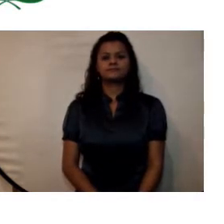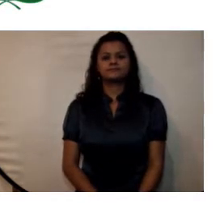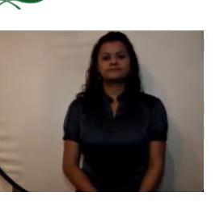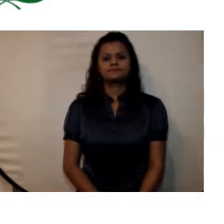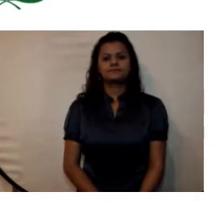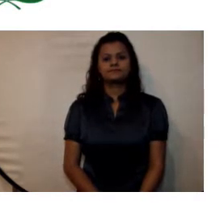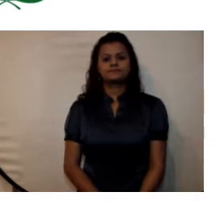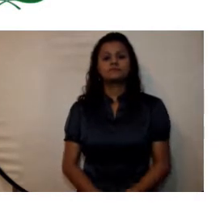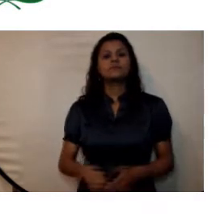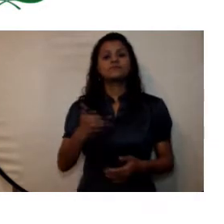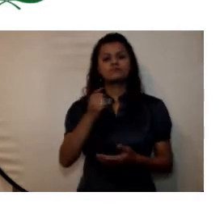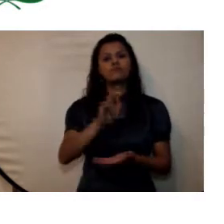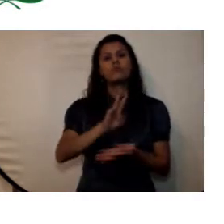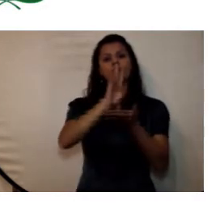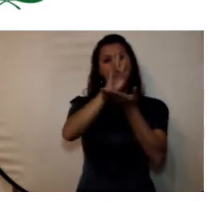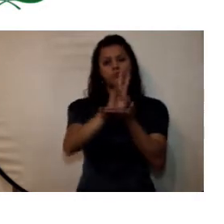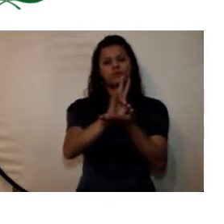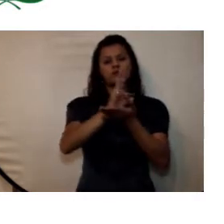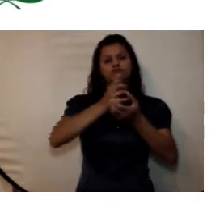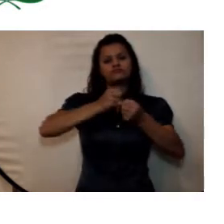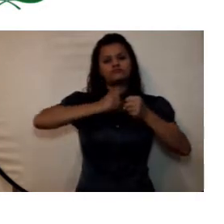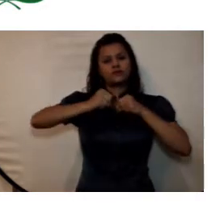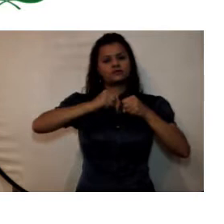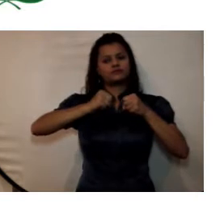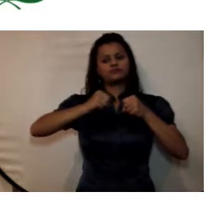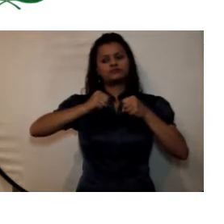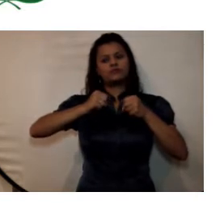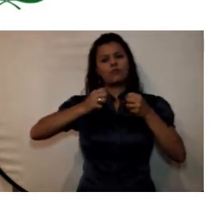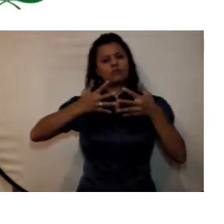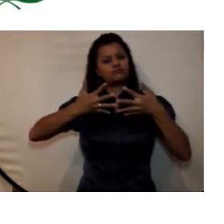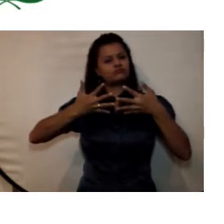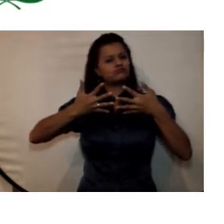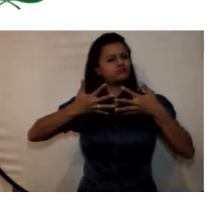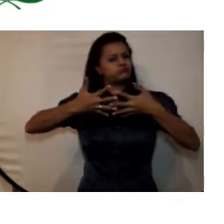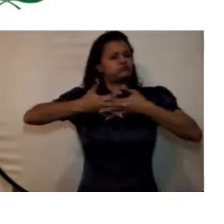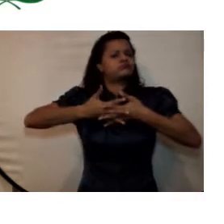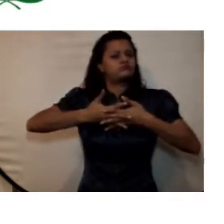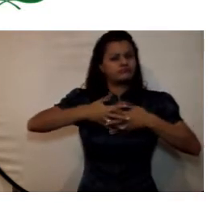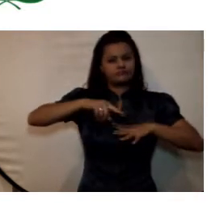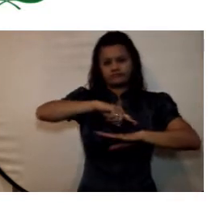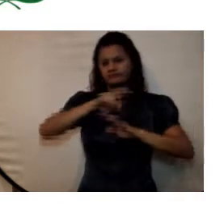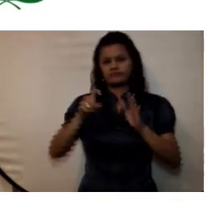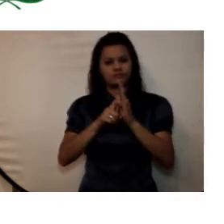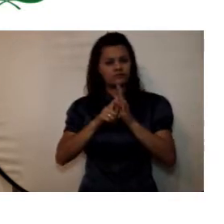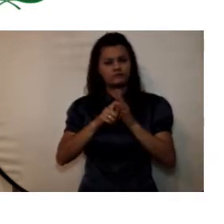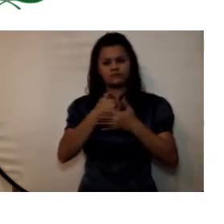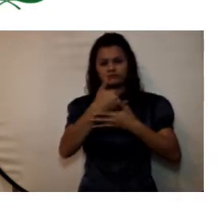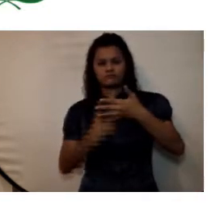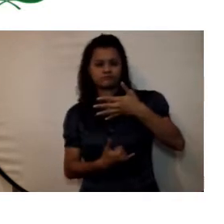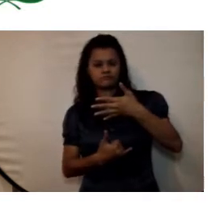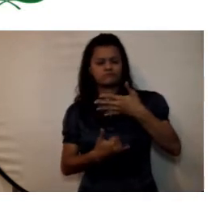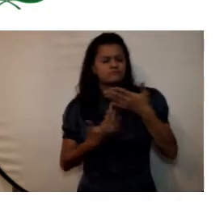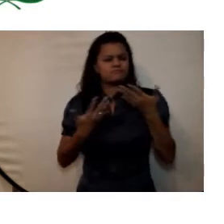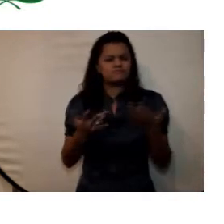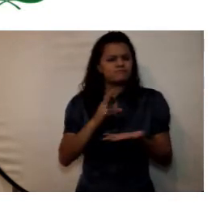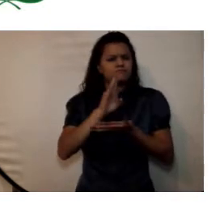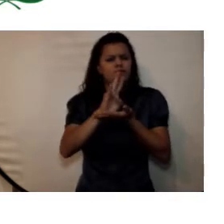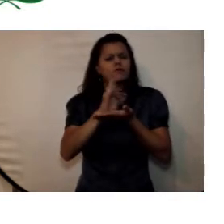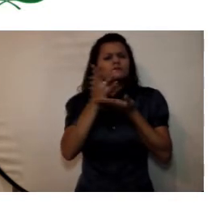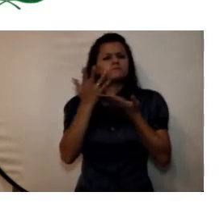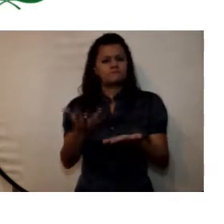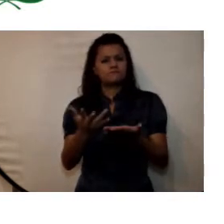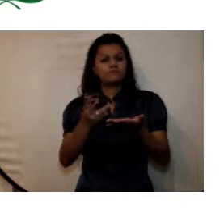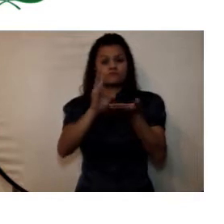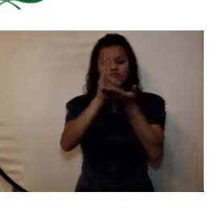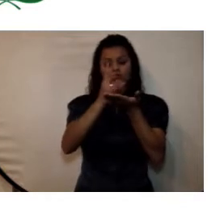contamos con un modelo integrado de gestión cuál es la valía del modelo el modelo ya ha identificado nuestros grupos de interés